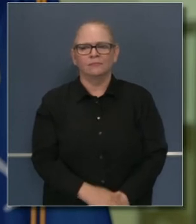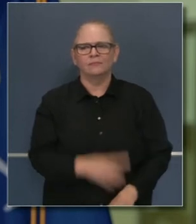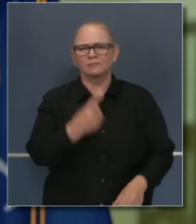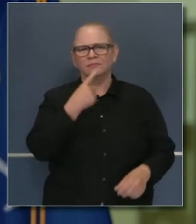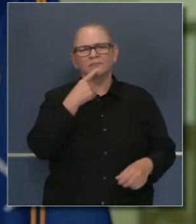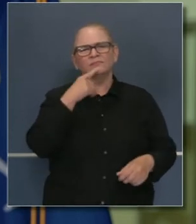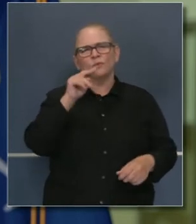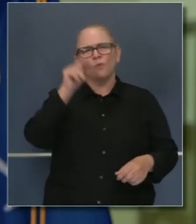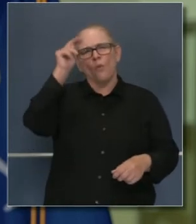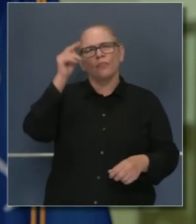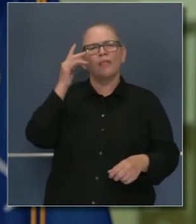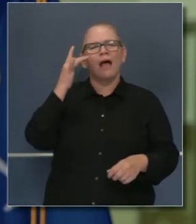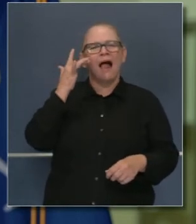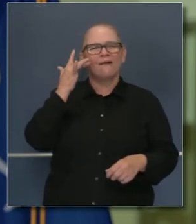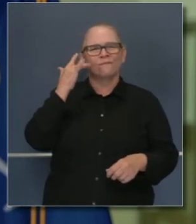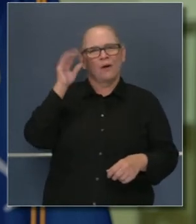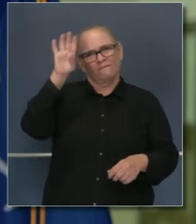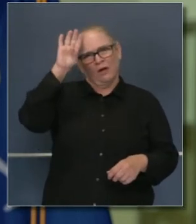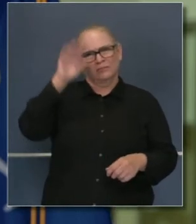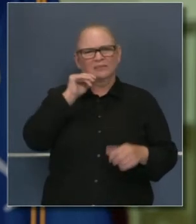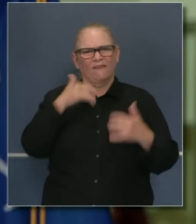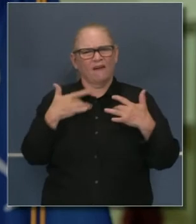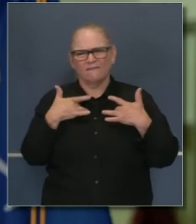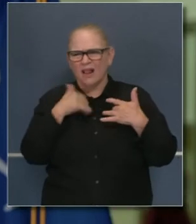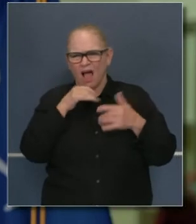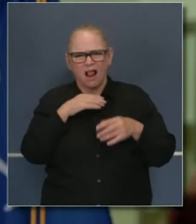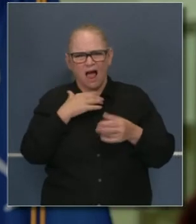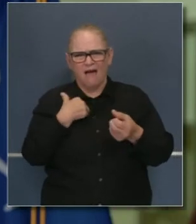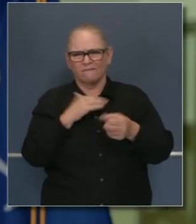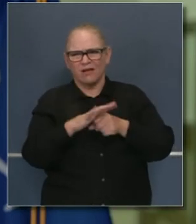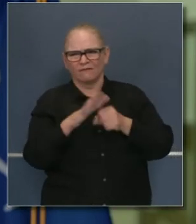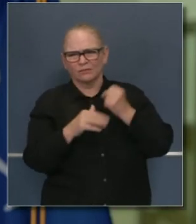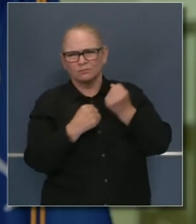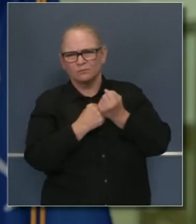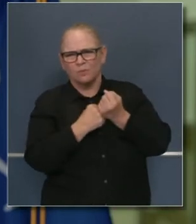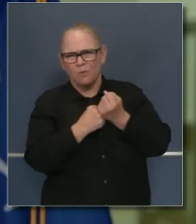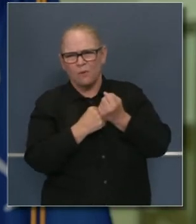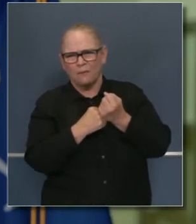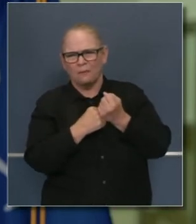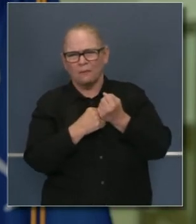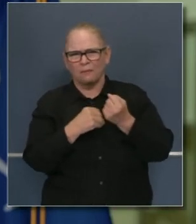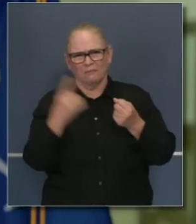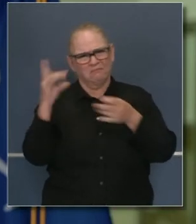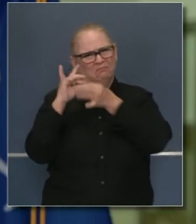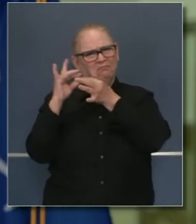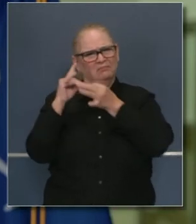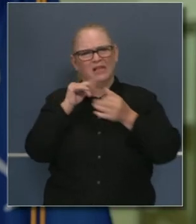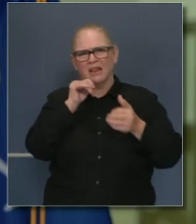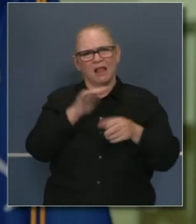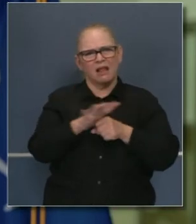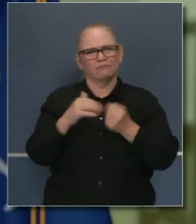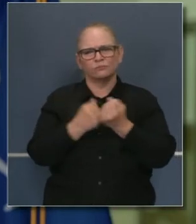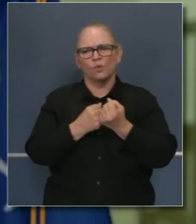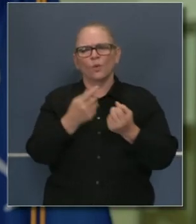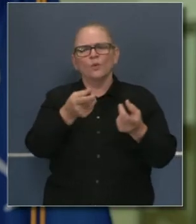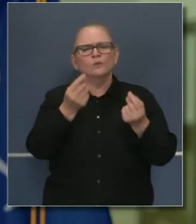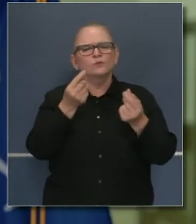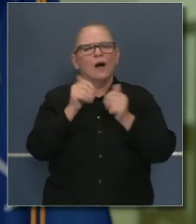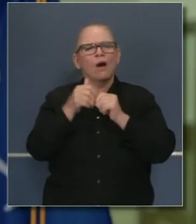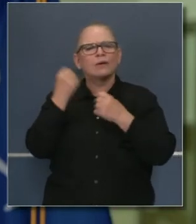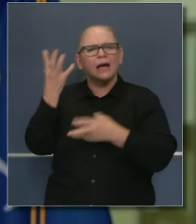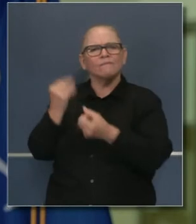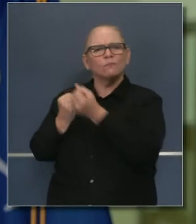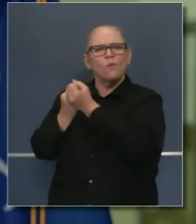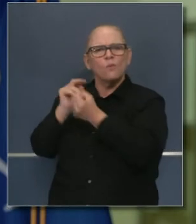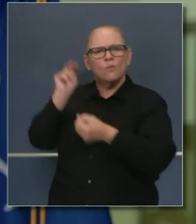El sur de California no está recibiendo el apoyo que necesita. ¿Qué se está haciendo para asegurarse que existan